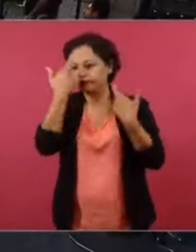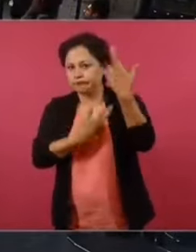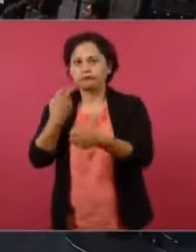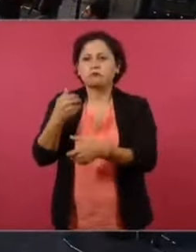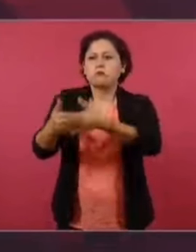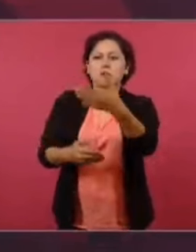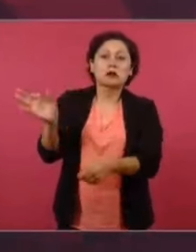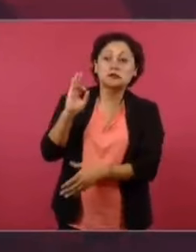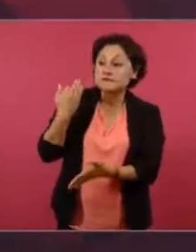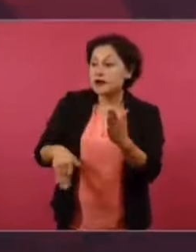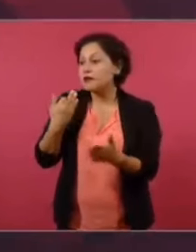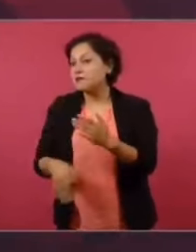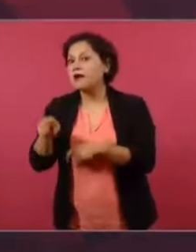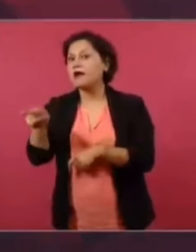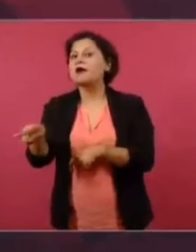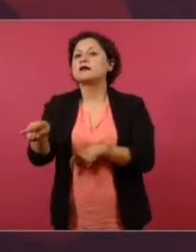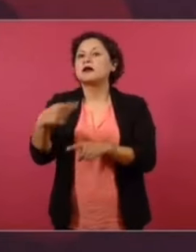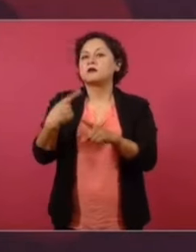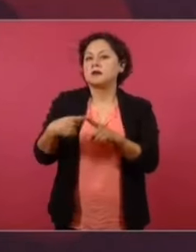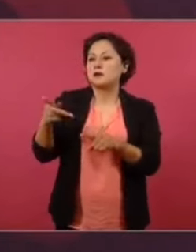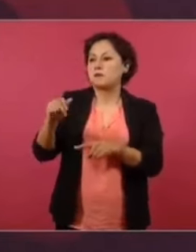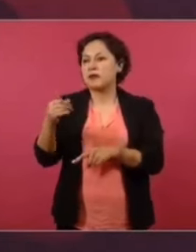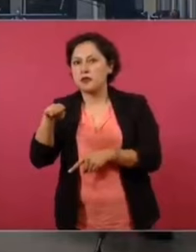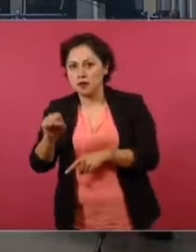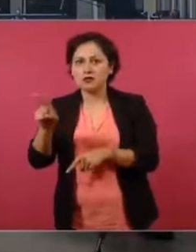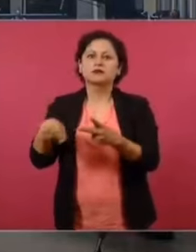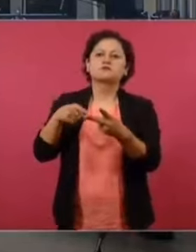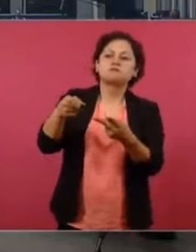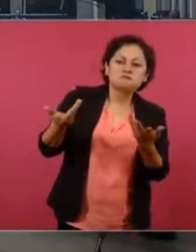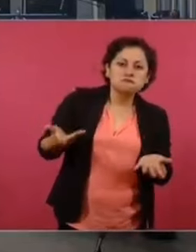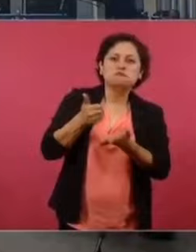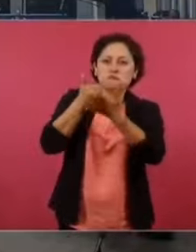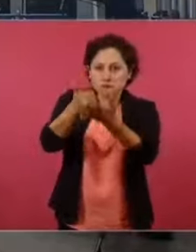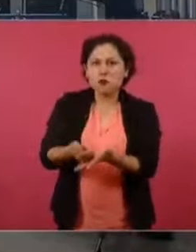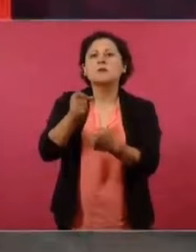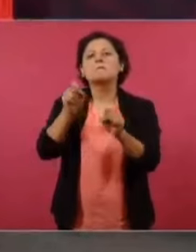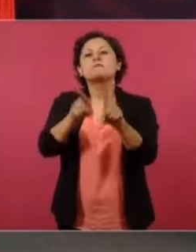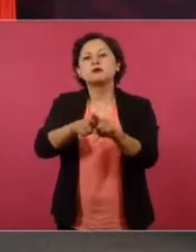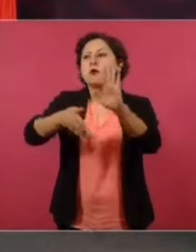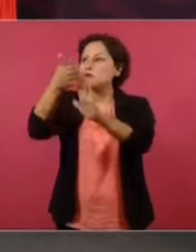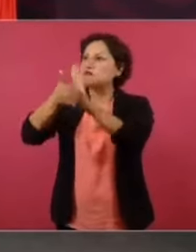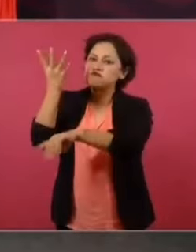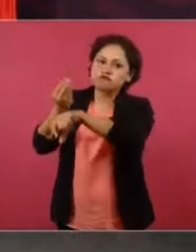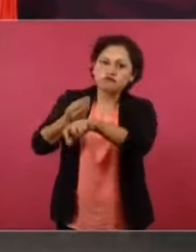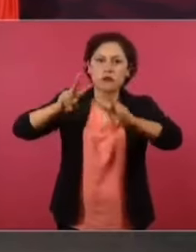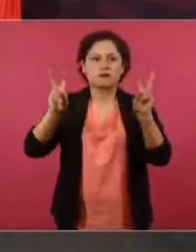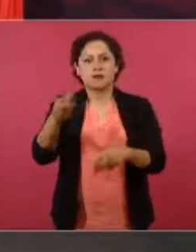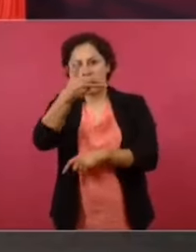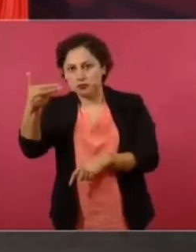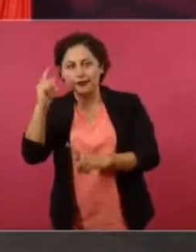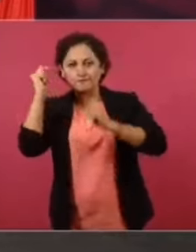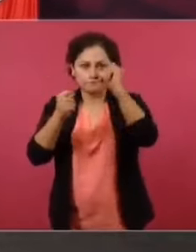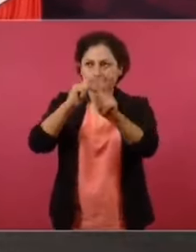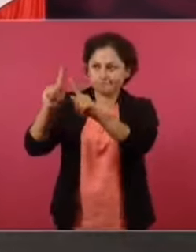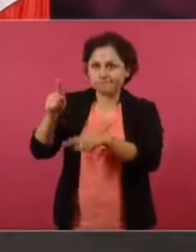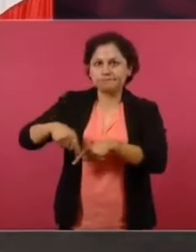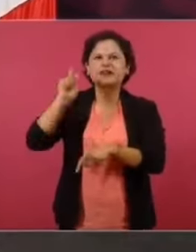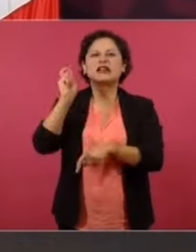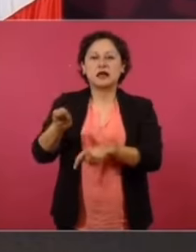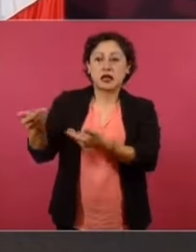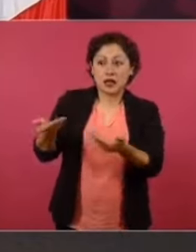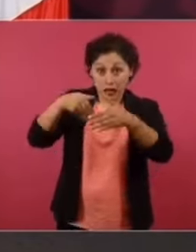falta de apoyo a pequeños empresarios, cómo va la rehabilitación en la hotelería, la apertura de los cuartos,